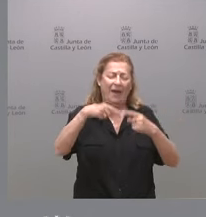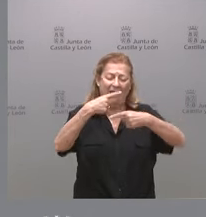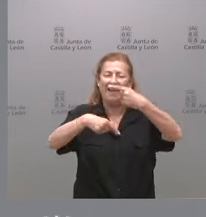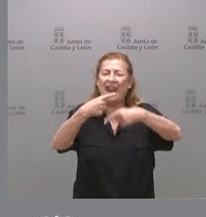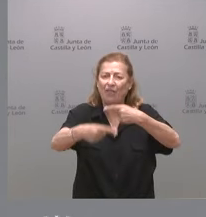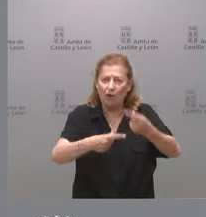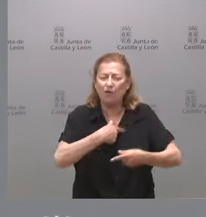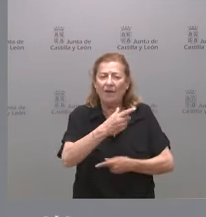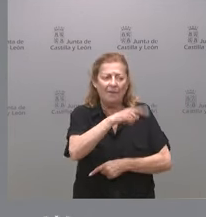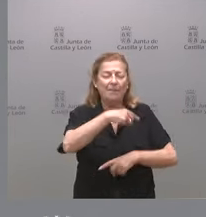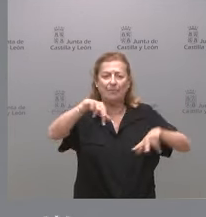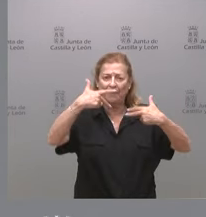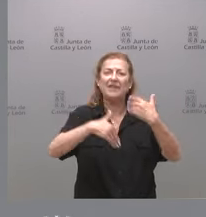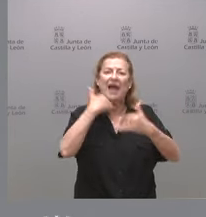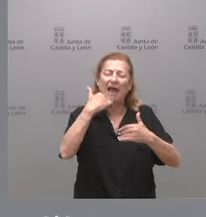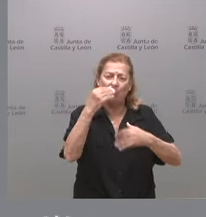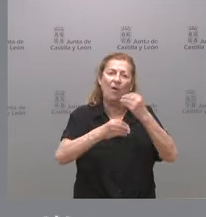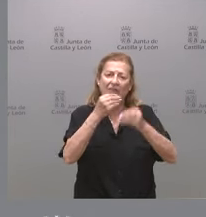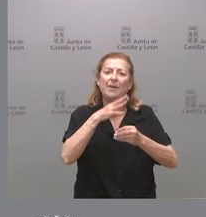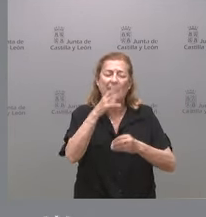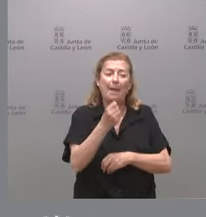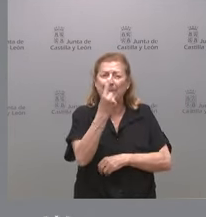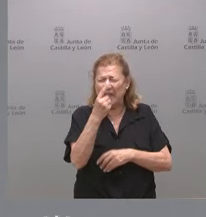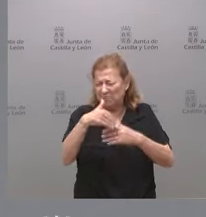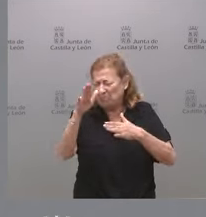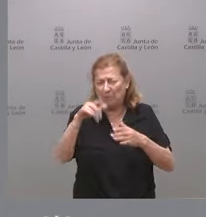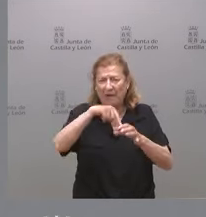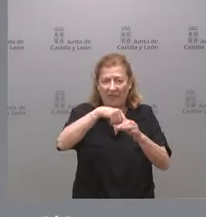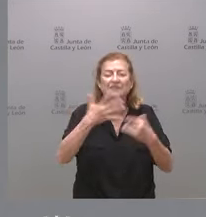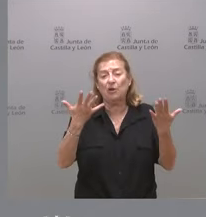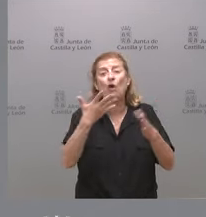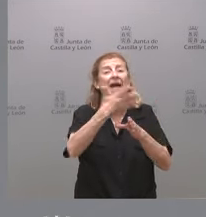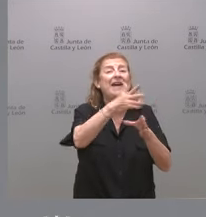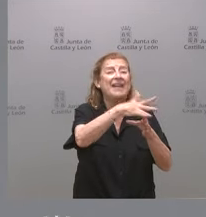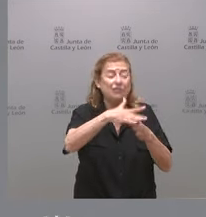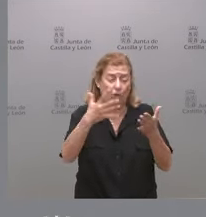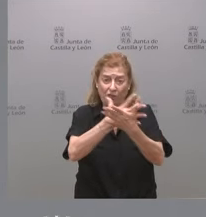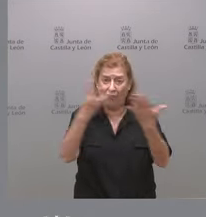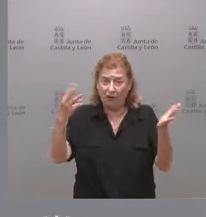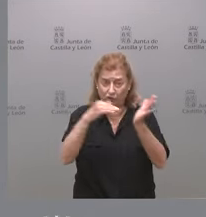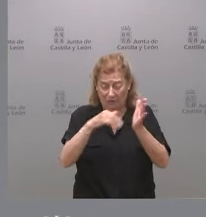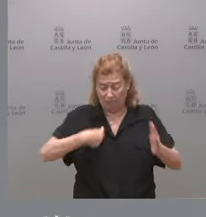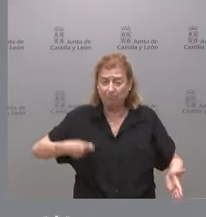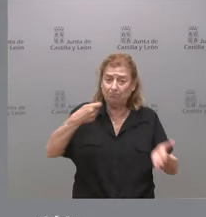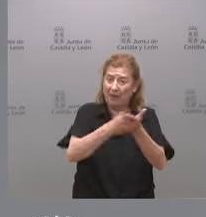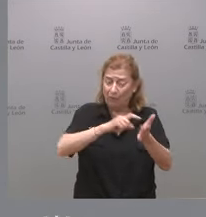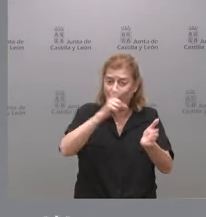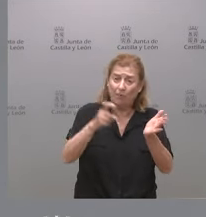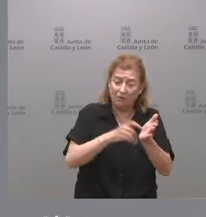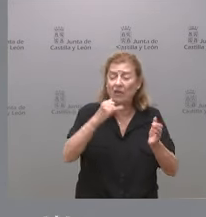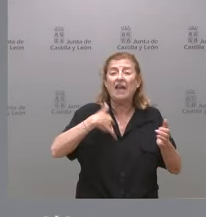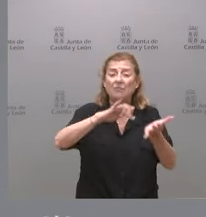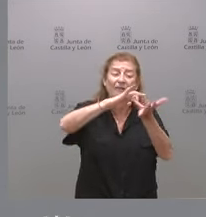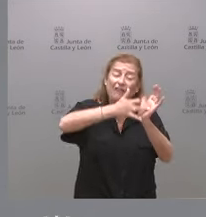permitido hacer algunas actuaciones para esas mil y pico plazas, pero el resto de las 18.000 las hemos financiado íntegramente y agotado estos fondos